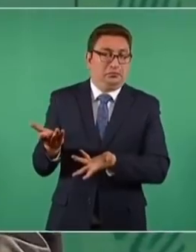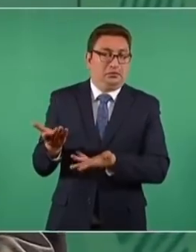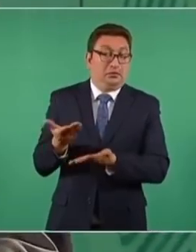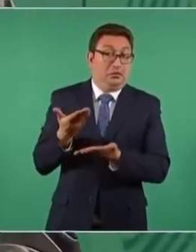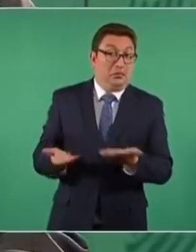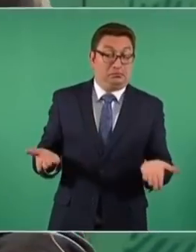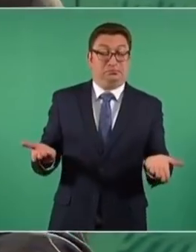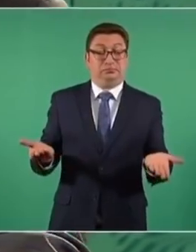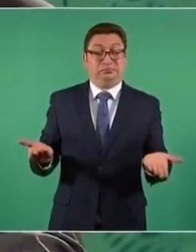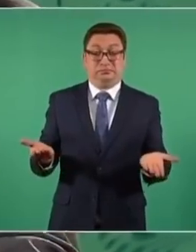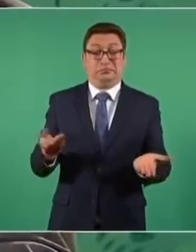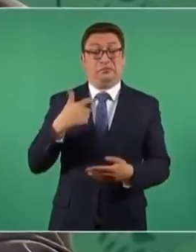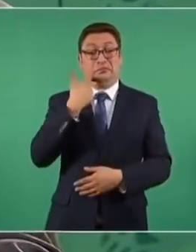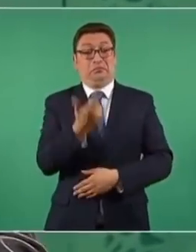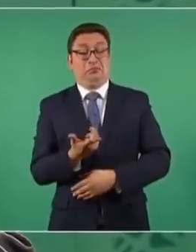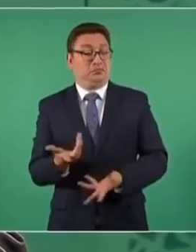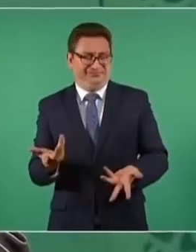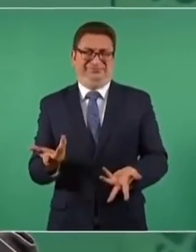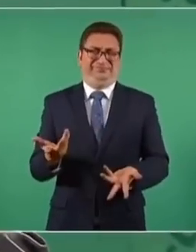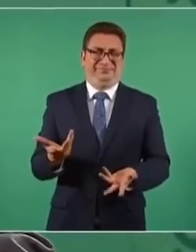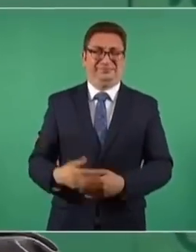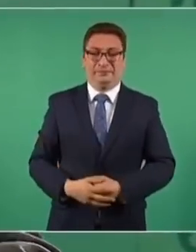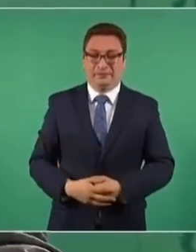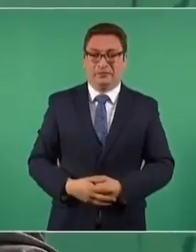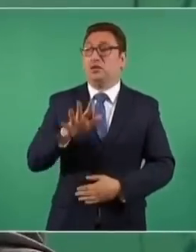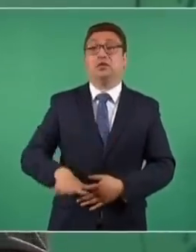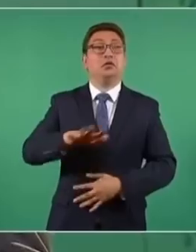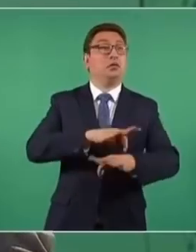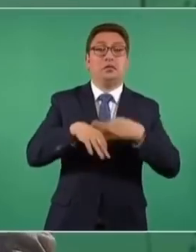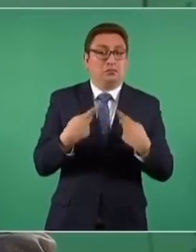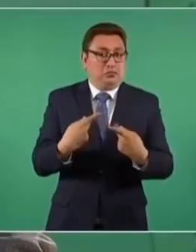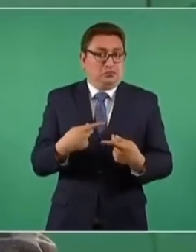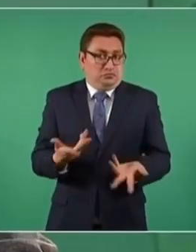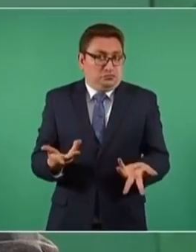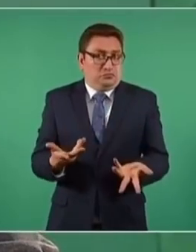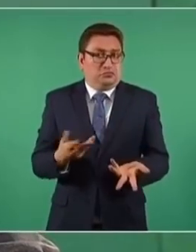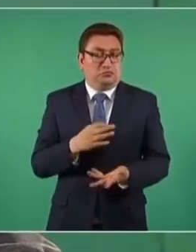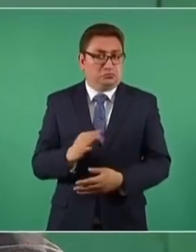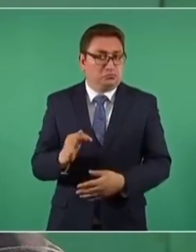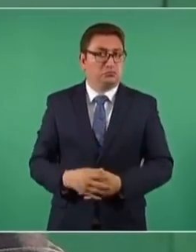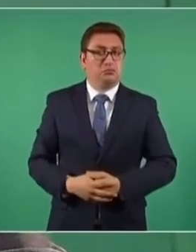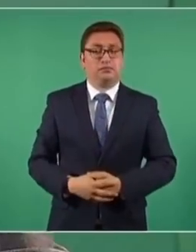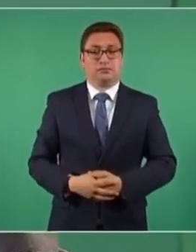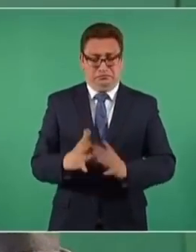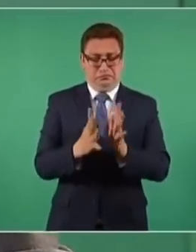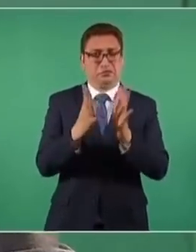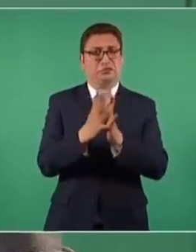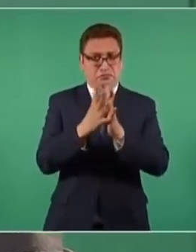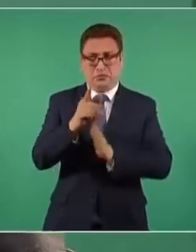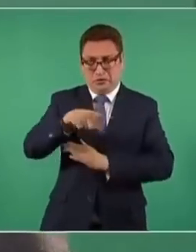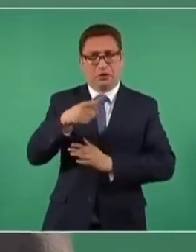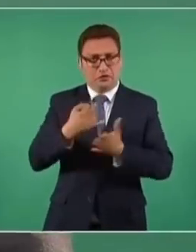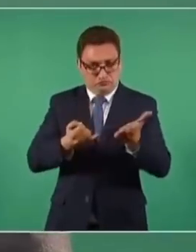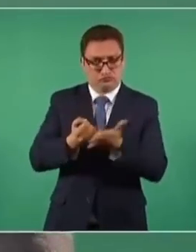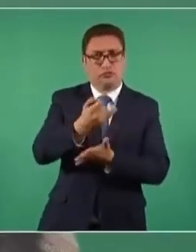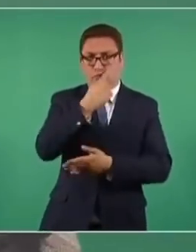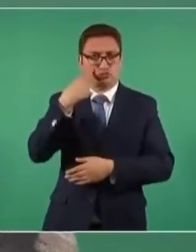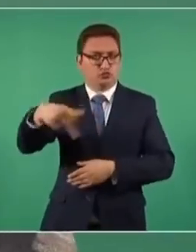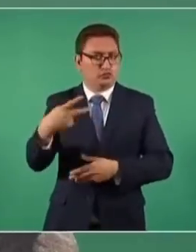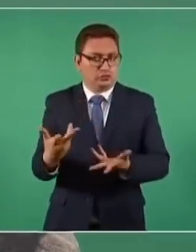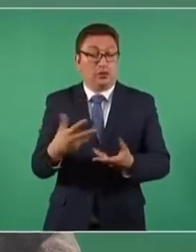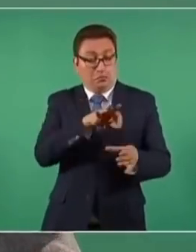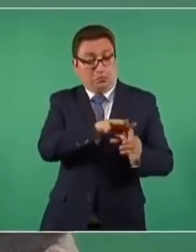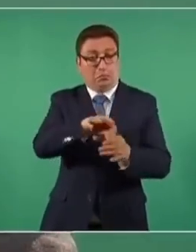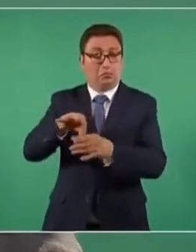Ahora resulta que no quieren que el pueblo participe y decida si quiere que el presidente